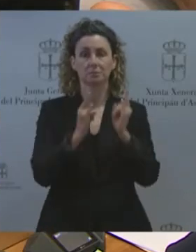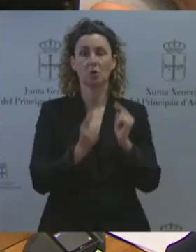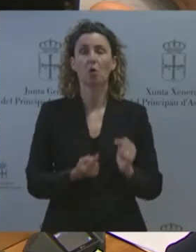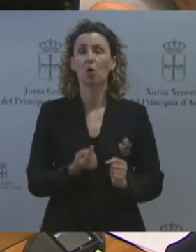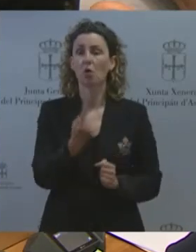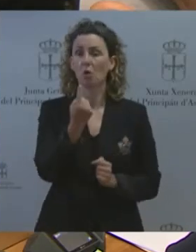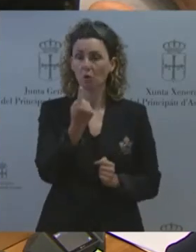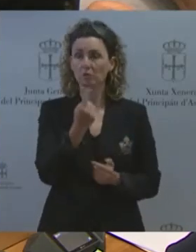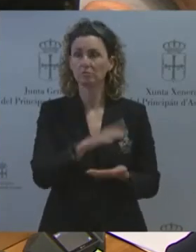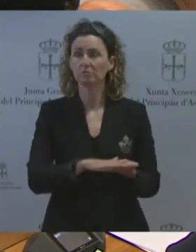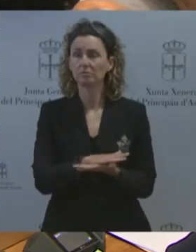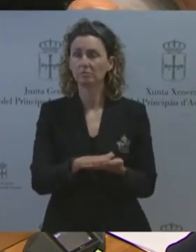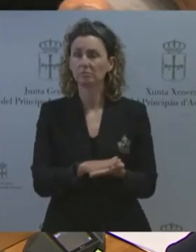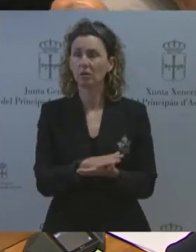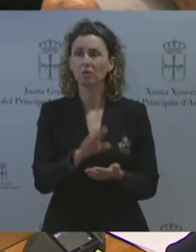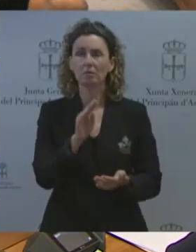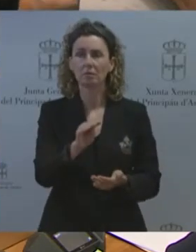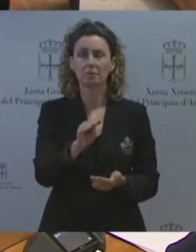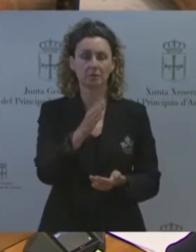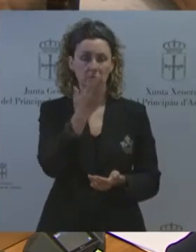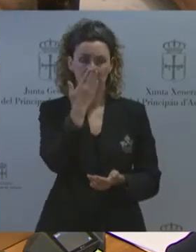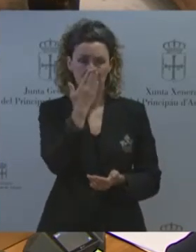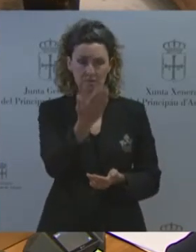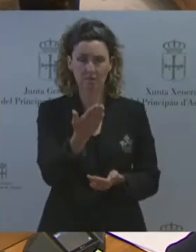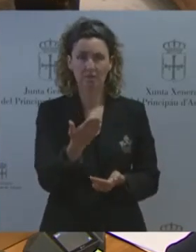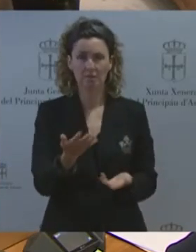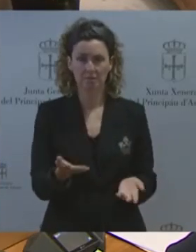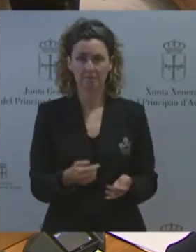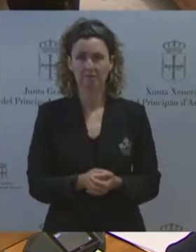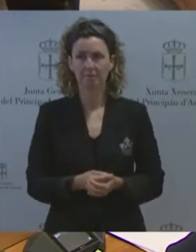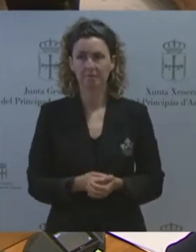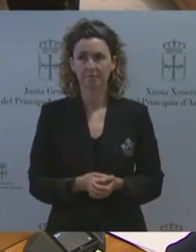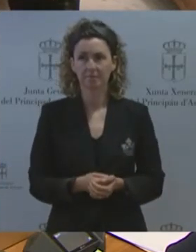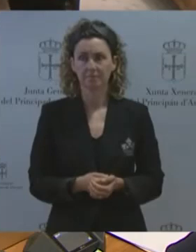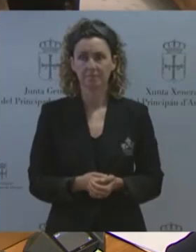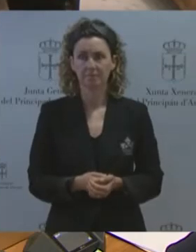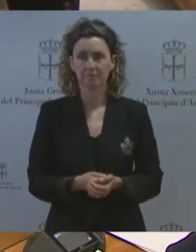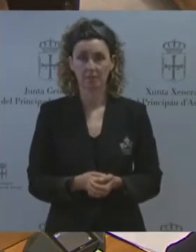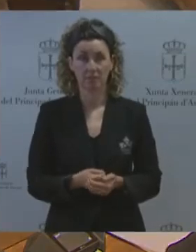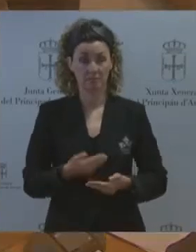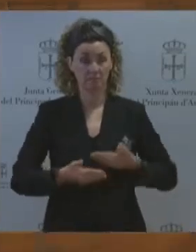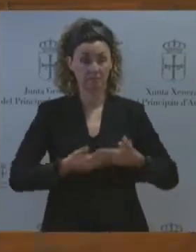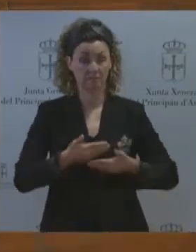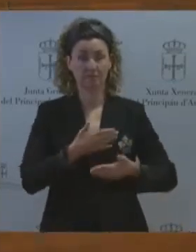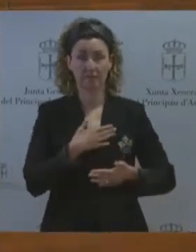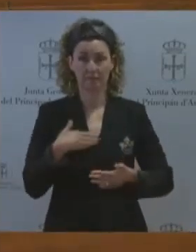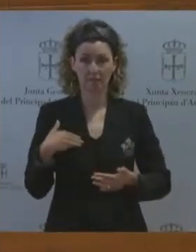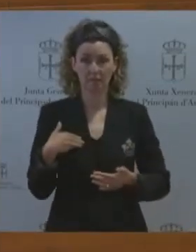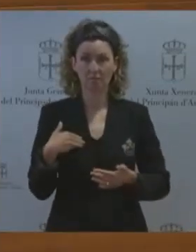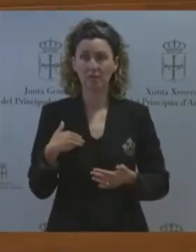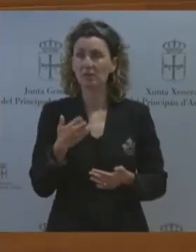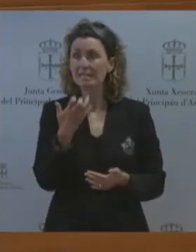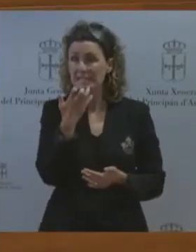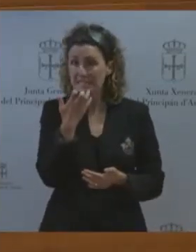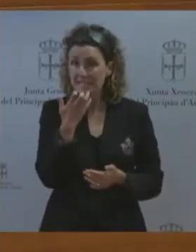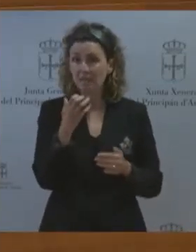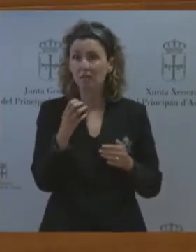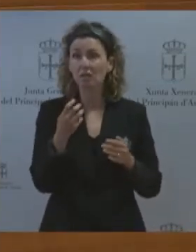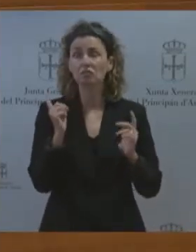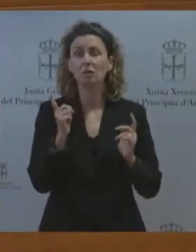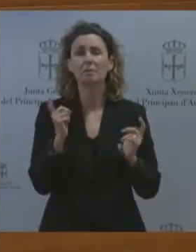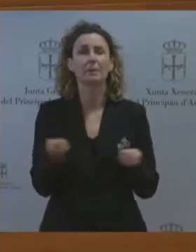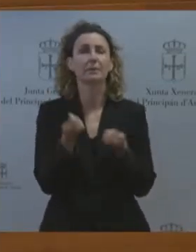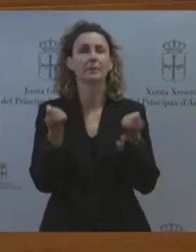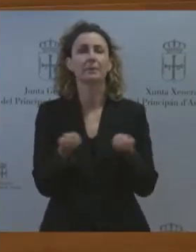en cuanto al fondo estamos de acuerdo con avanzar en esto pero si lo que se busca son titulares de prensa o eficacia y le pregunto titulares de